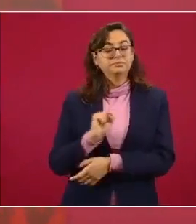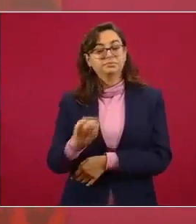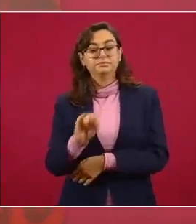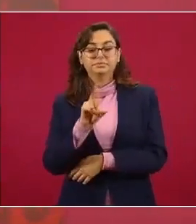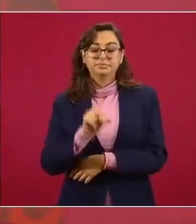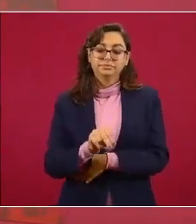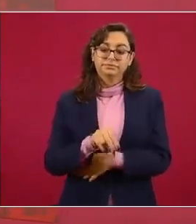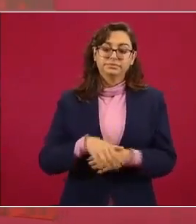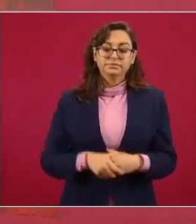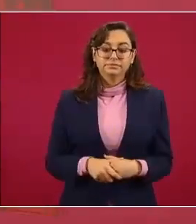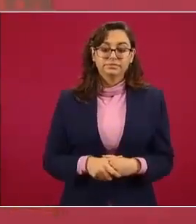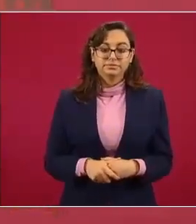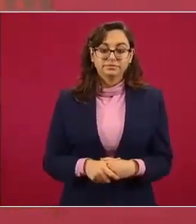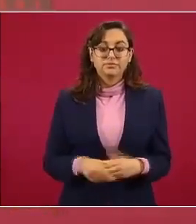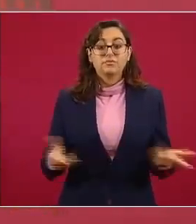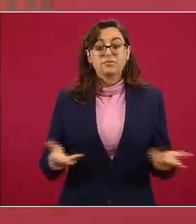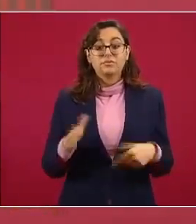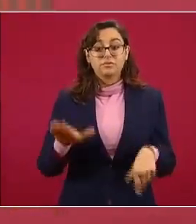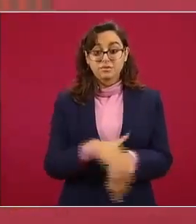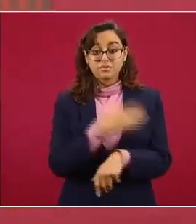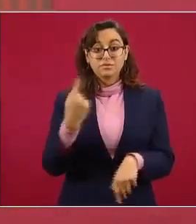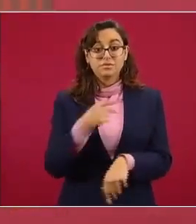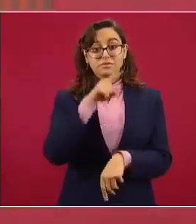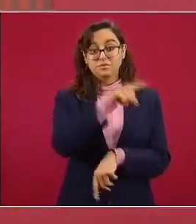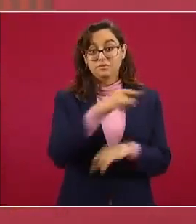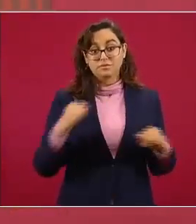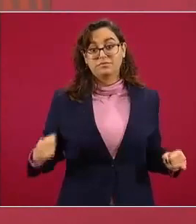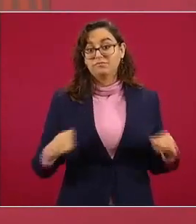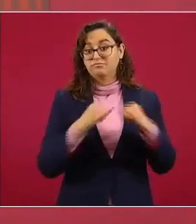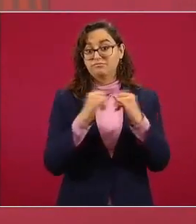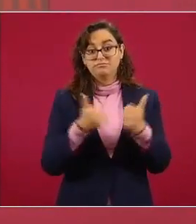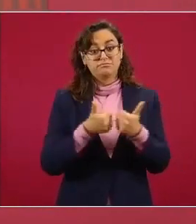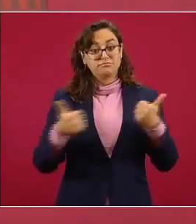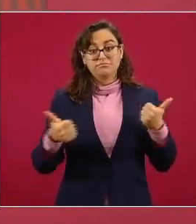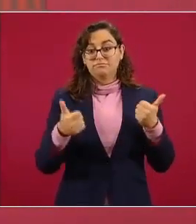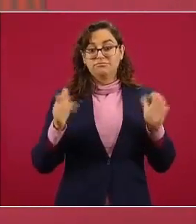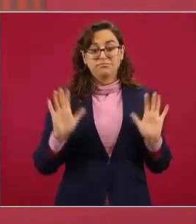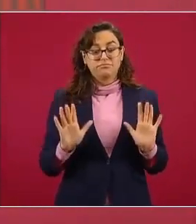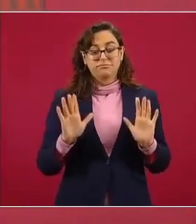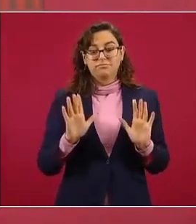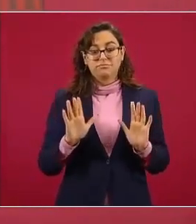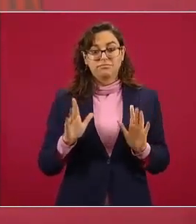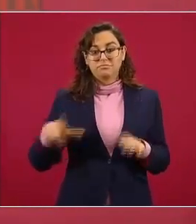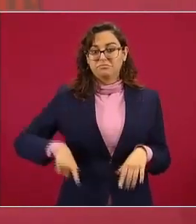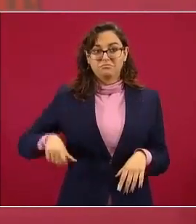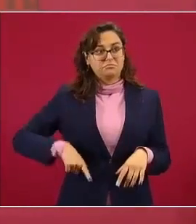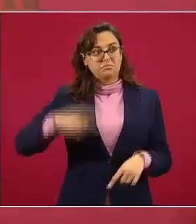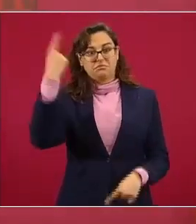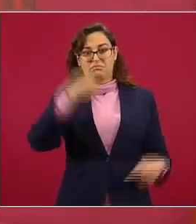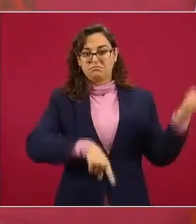porque porque son también instancias autónomas en Estados Unidos